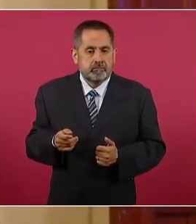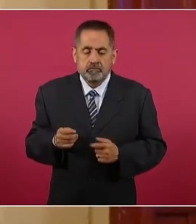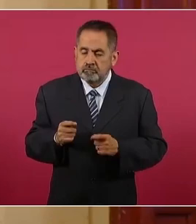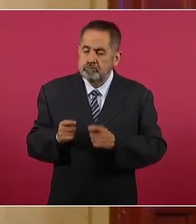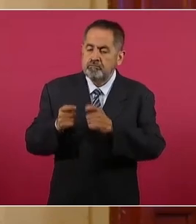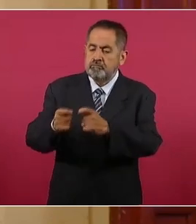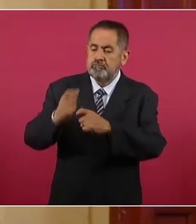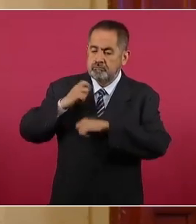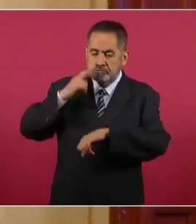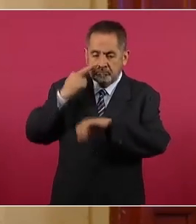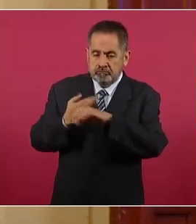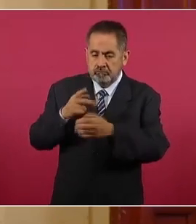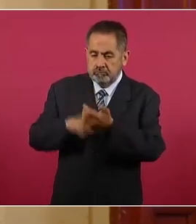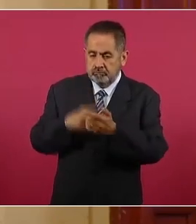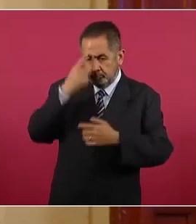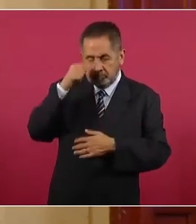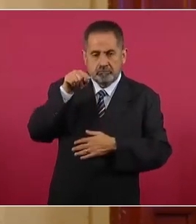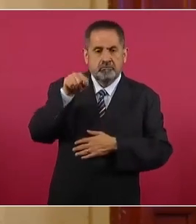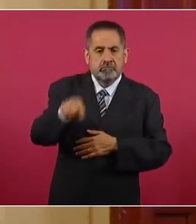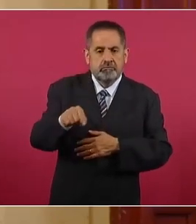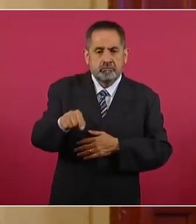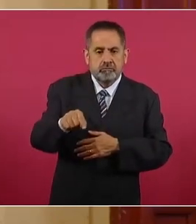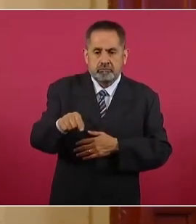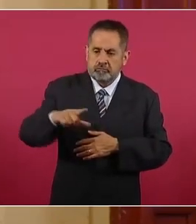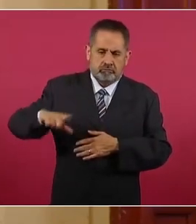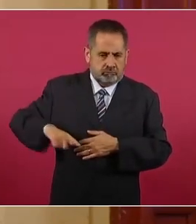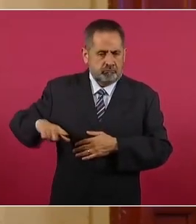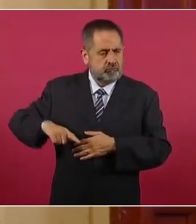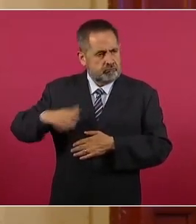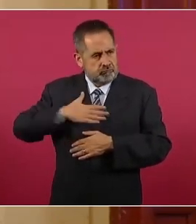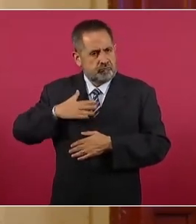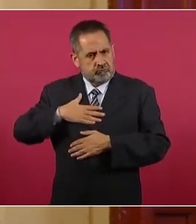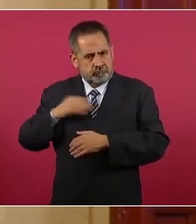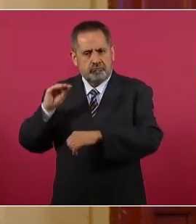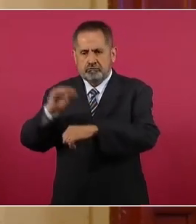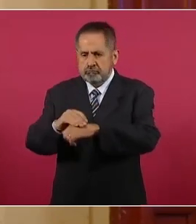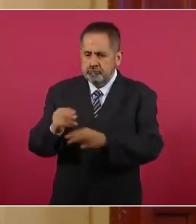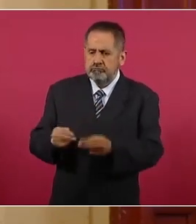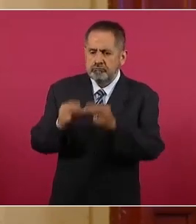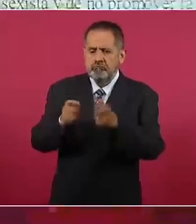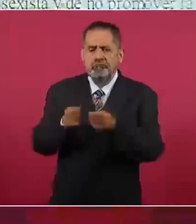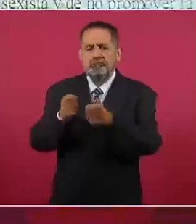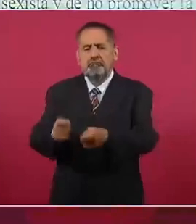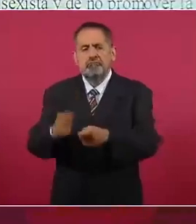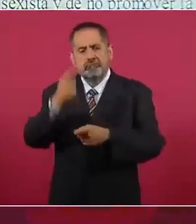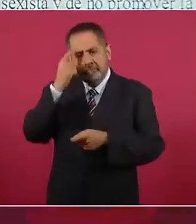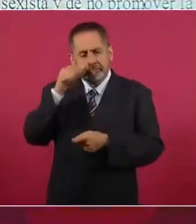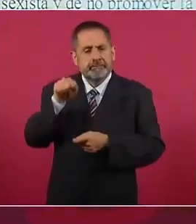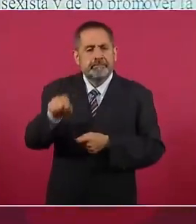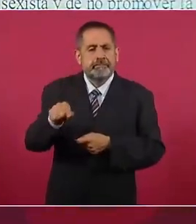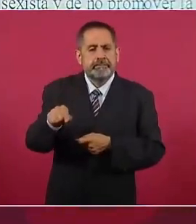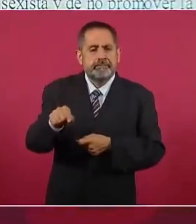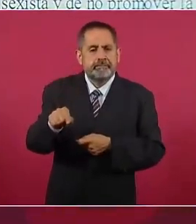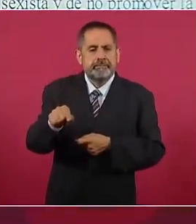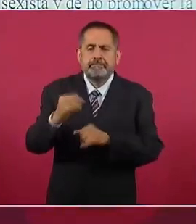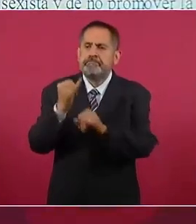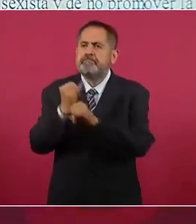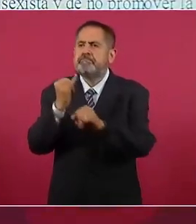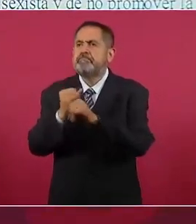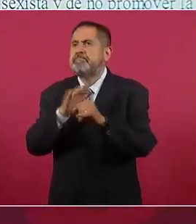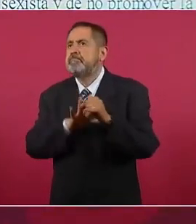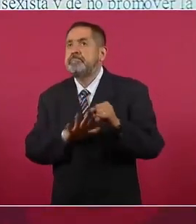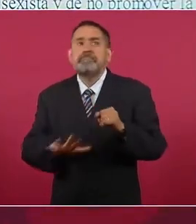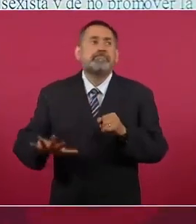del Estado para que haya internet